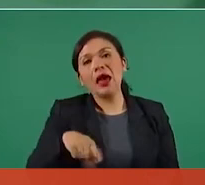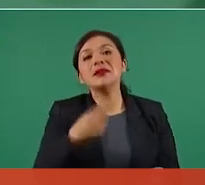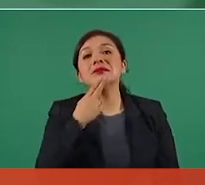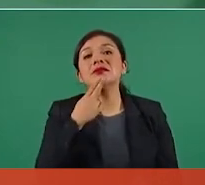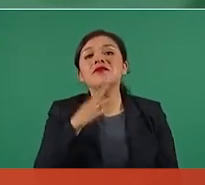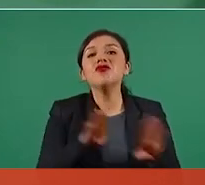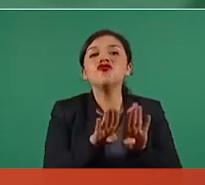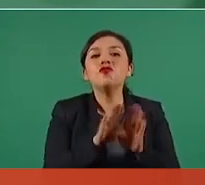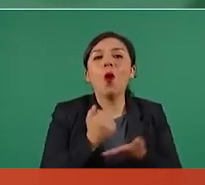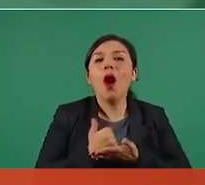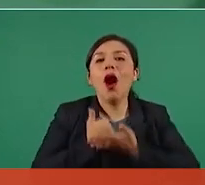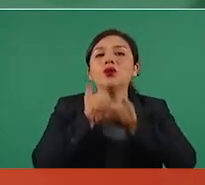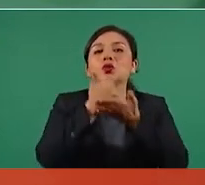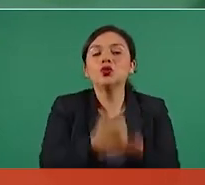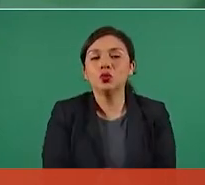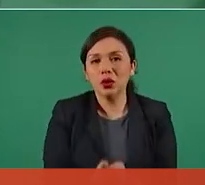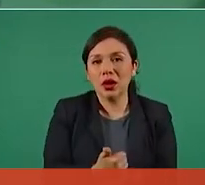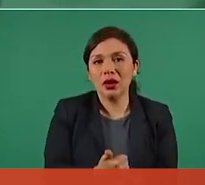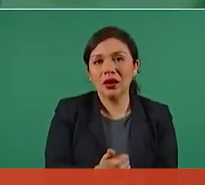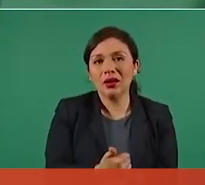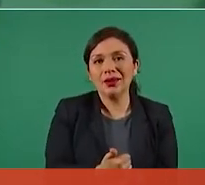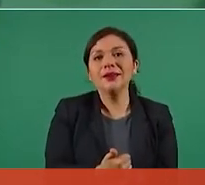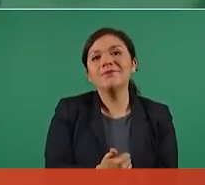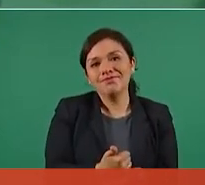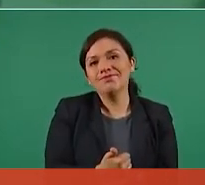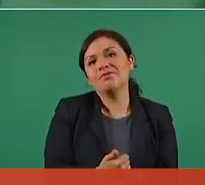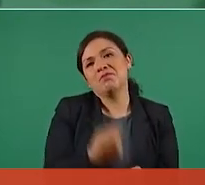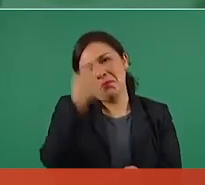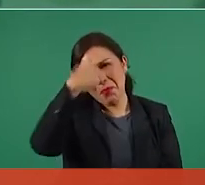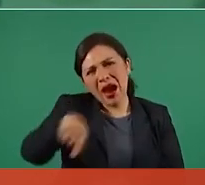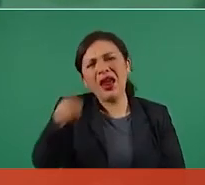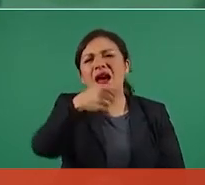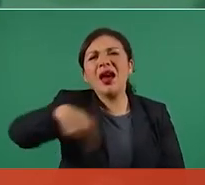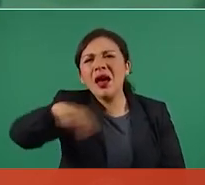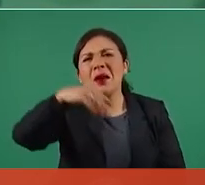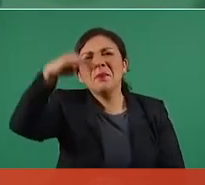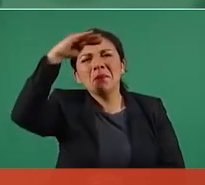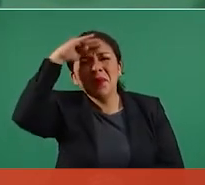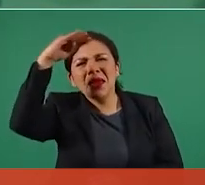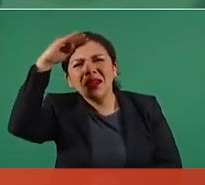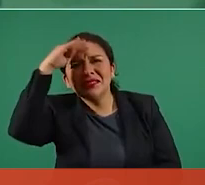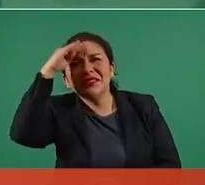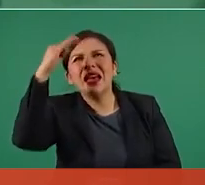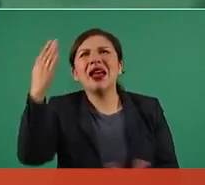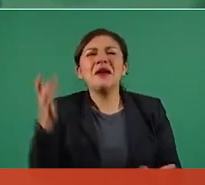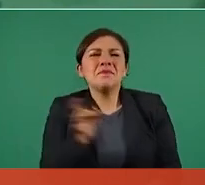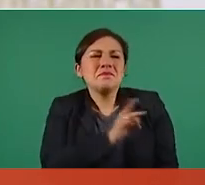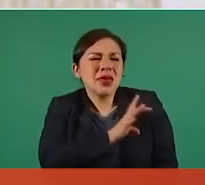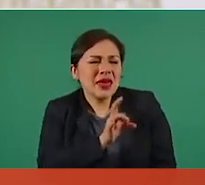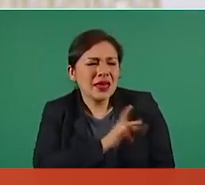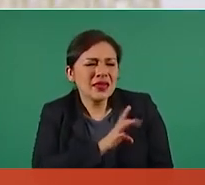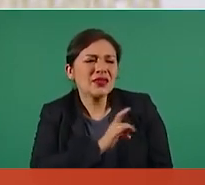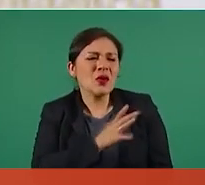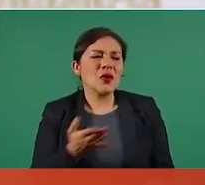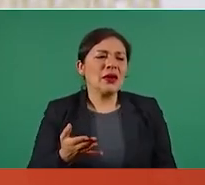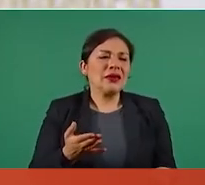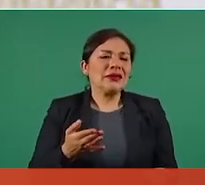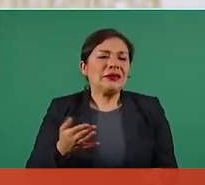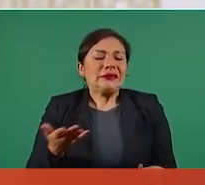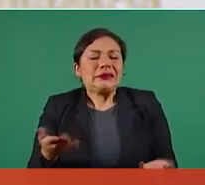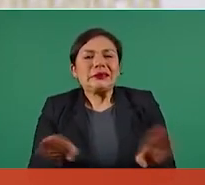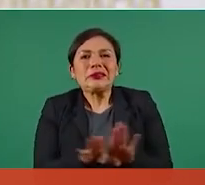a quitar miedos, temores